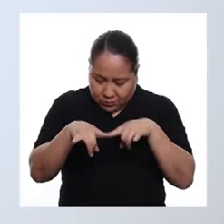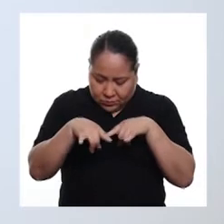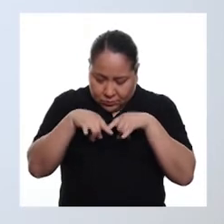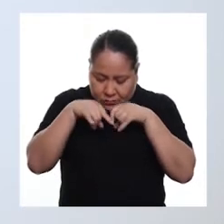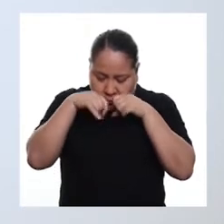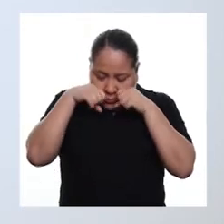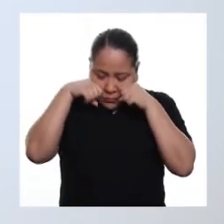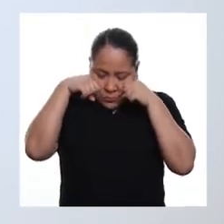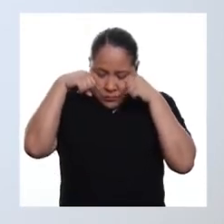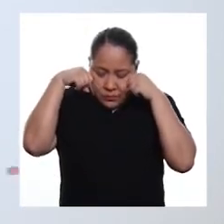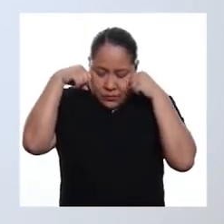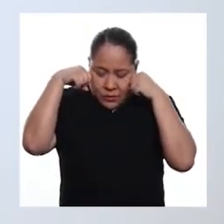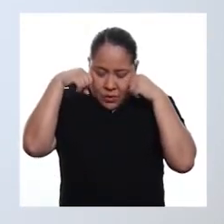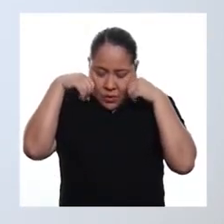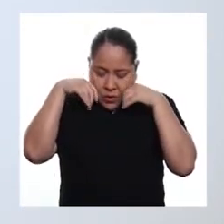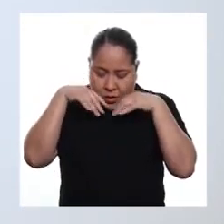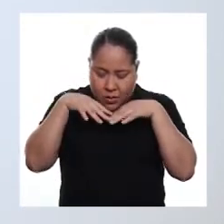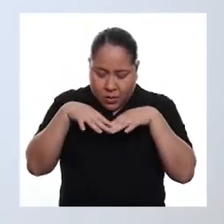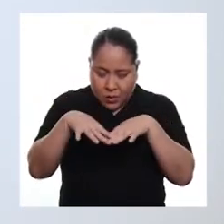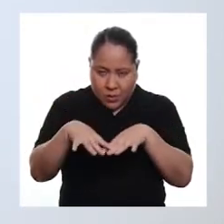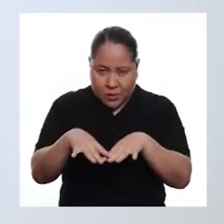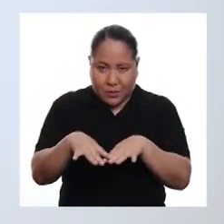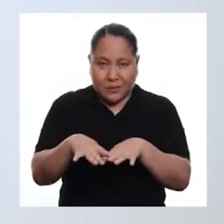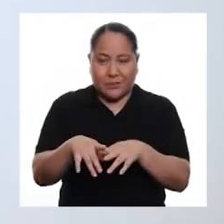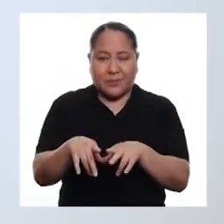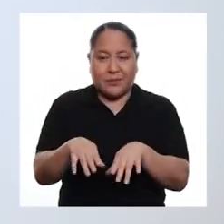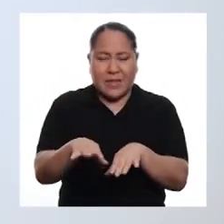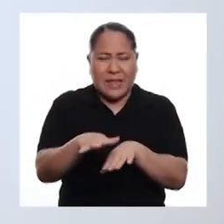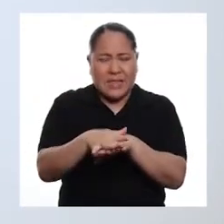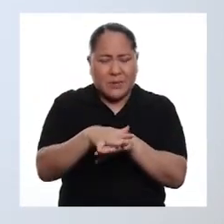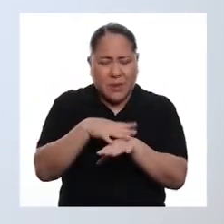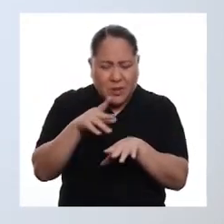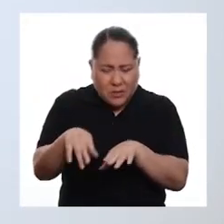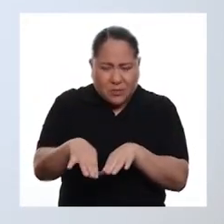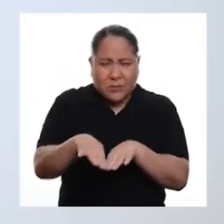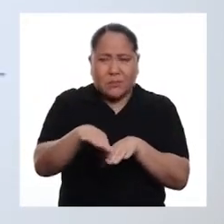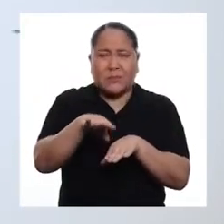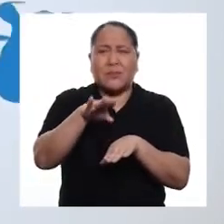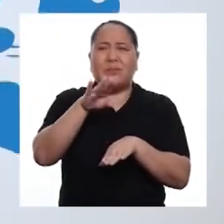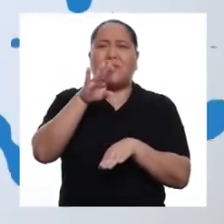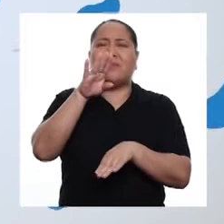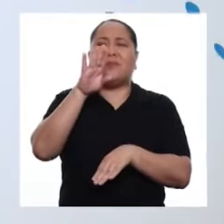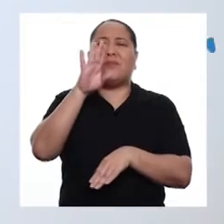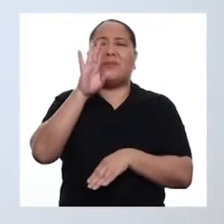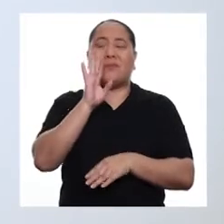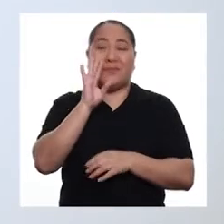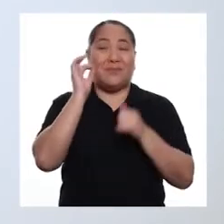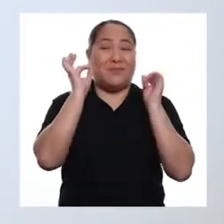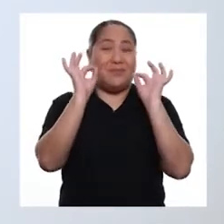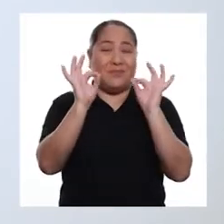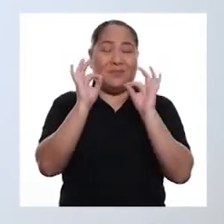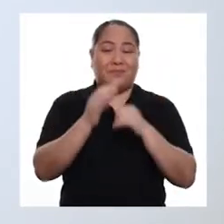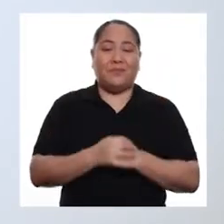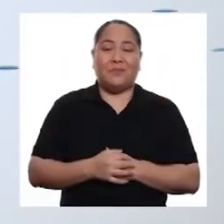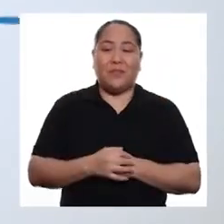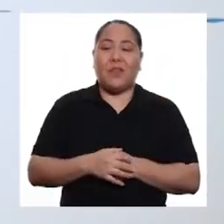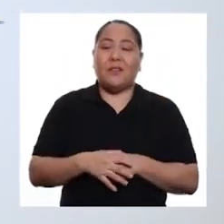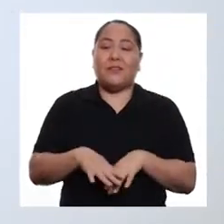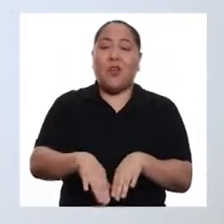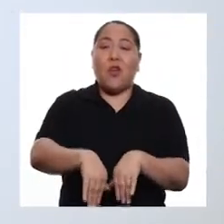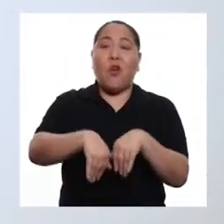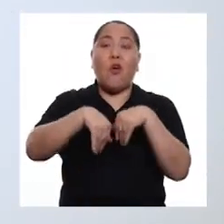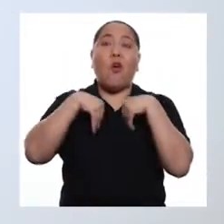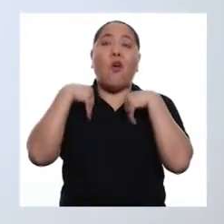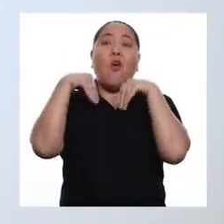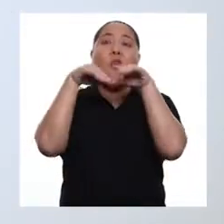Respiro. Y regresamos lentamente. Eso es. Formando